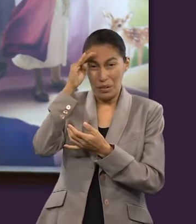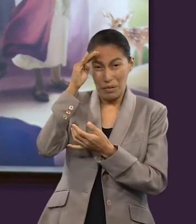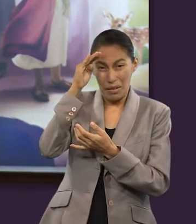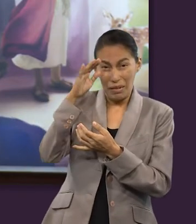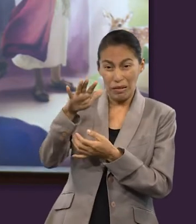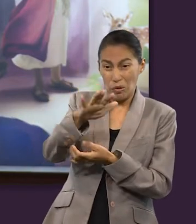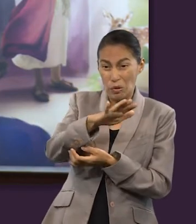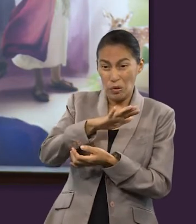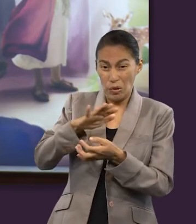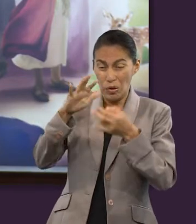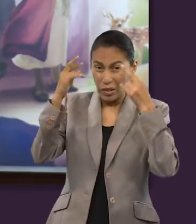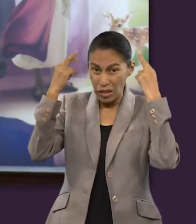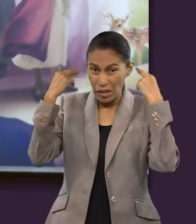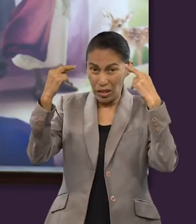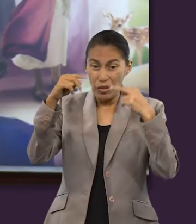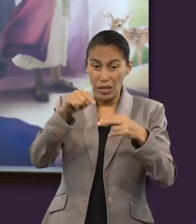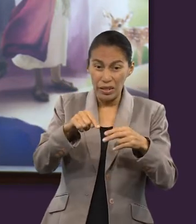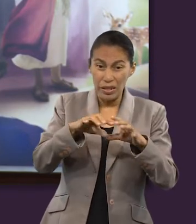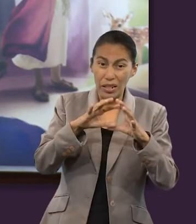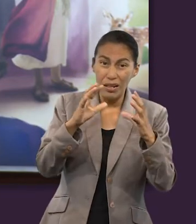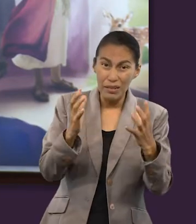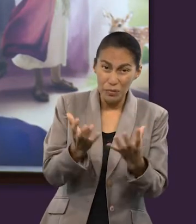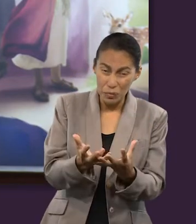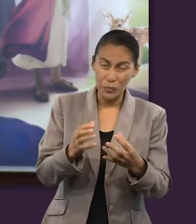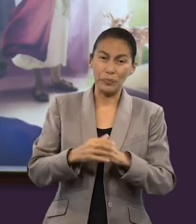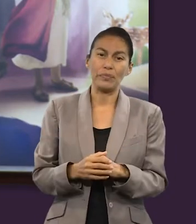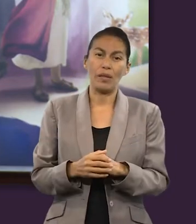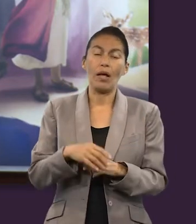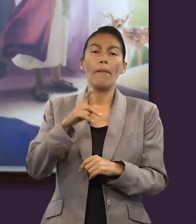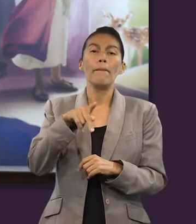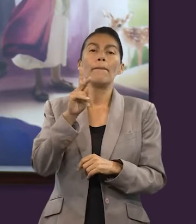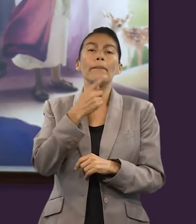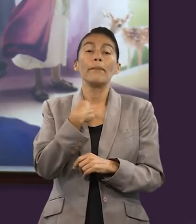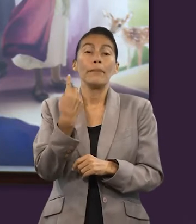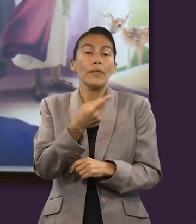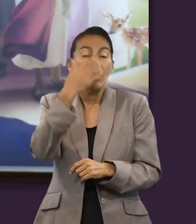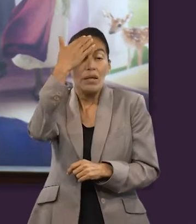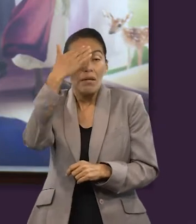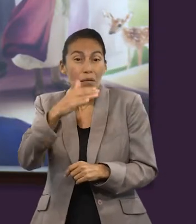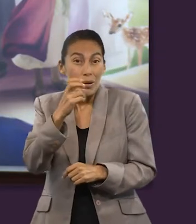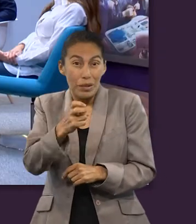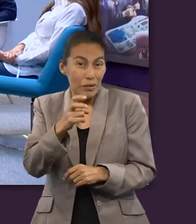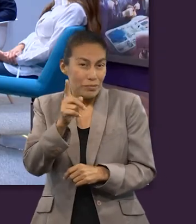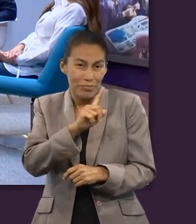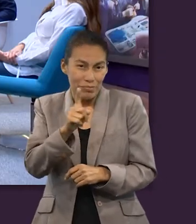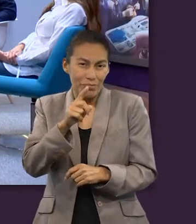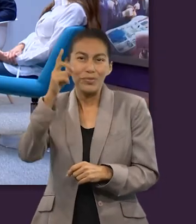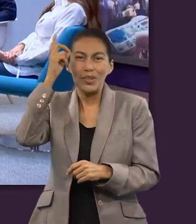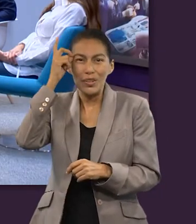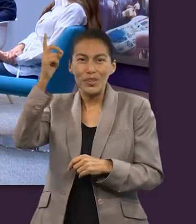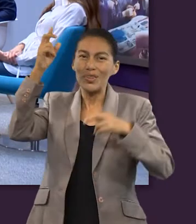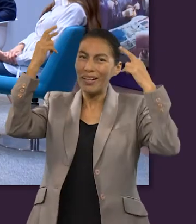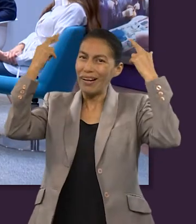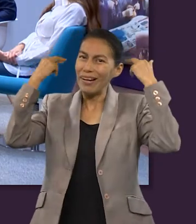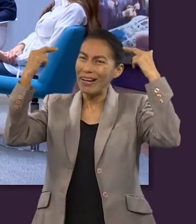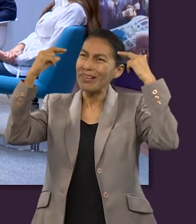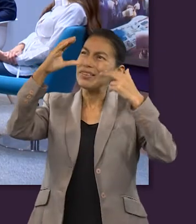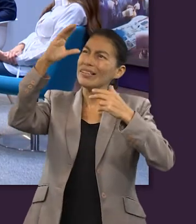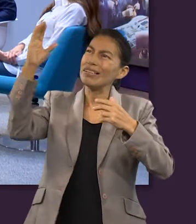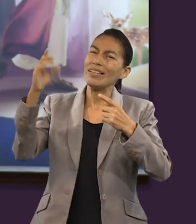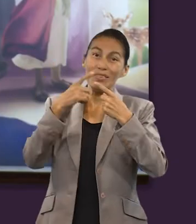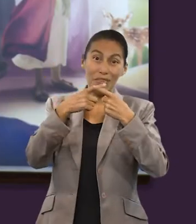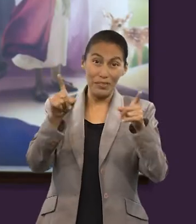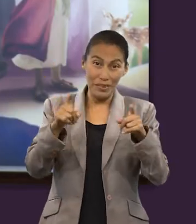reino terrenal. Entonces nosotros sabemos que Jesús vino para instalar otro reino, pero aún así